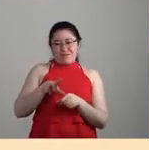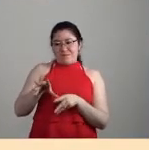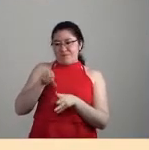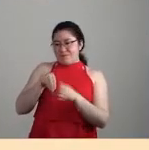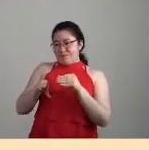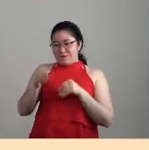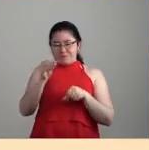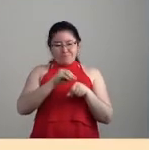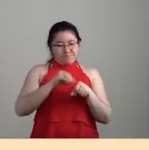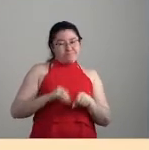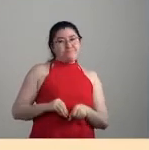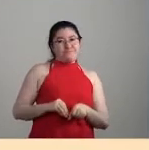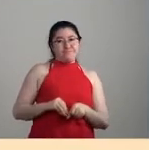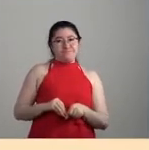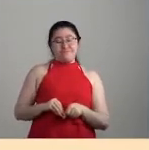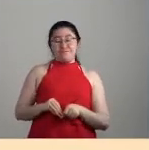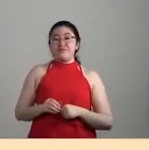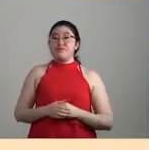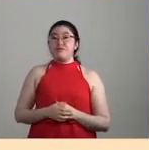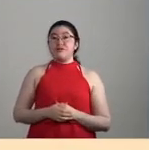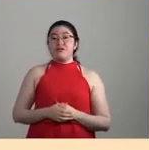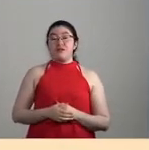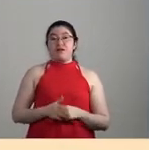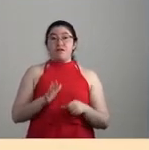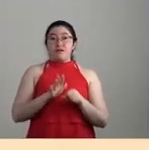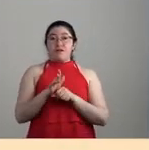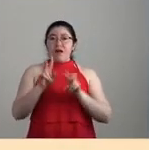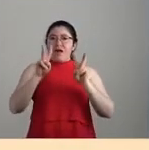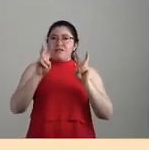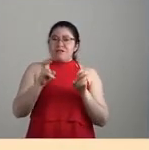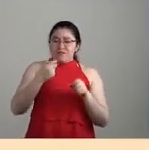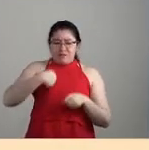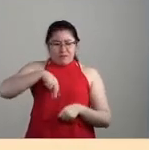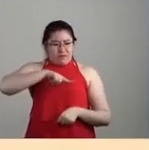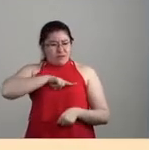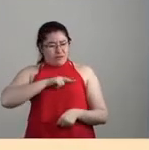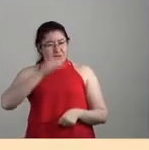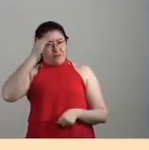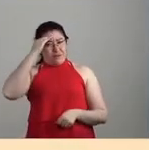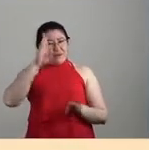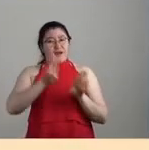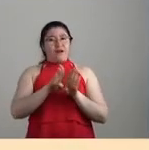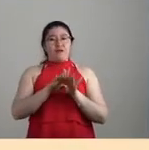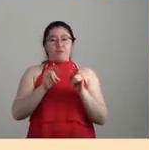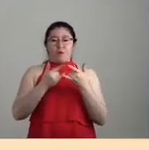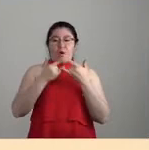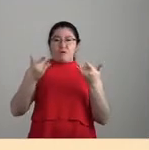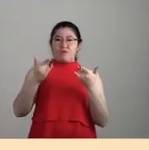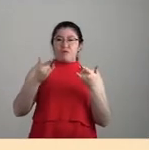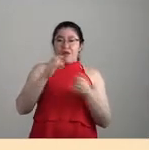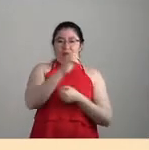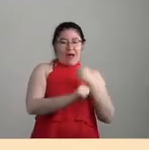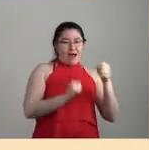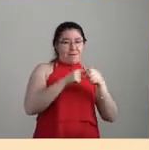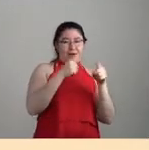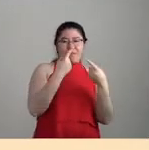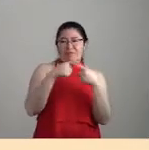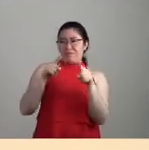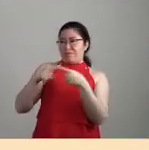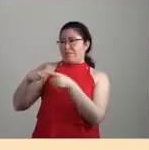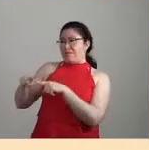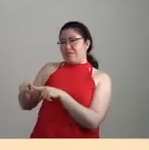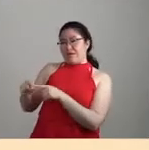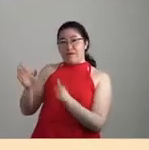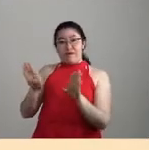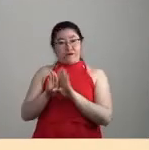esfuerzos editoriales en términos de lo que podríamos llamar una suerte de historia multiespecie. No solamente se trata de pensar